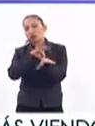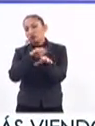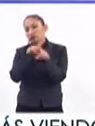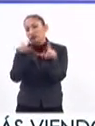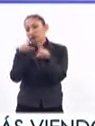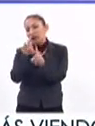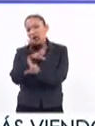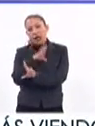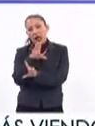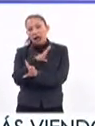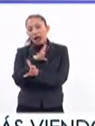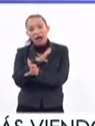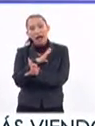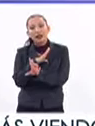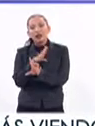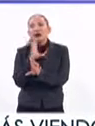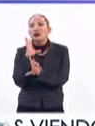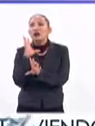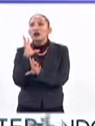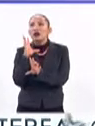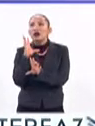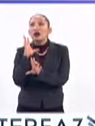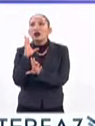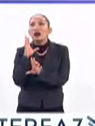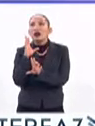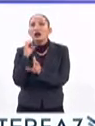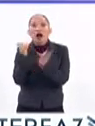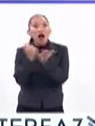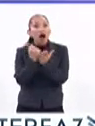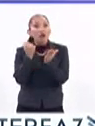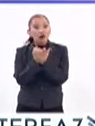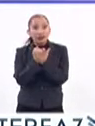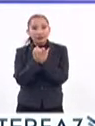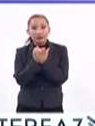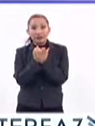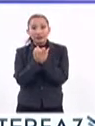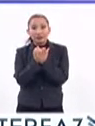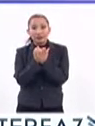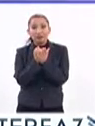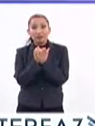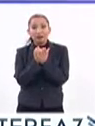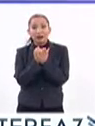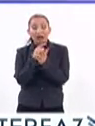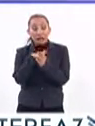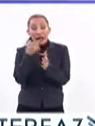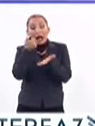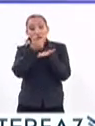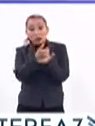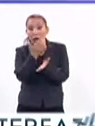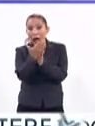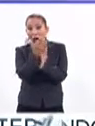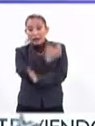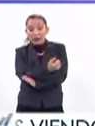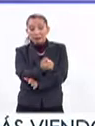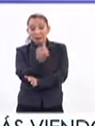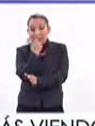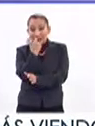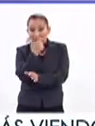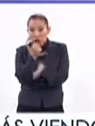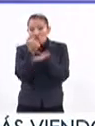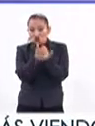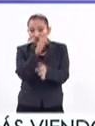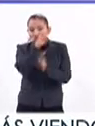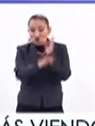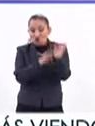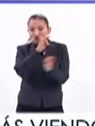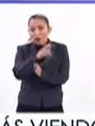amplios. Y si se prevé y se diagnostica la